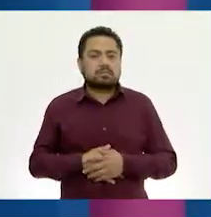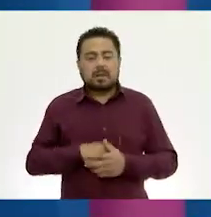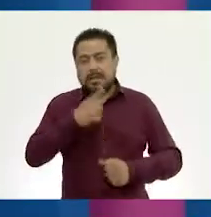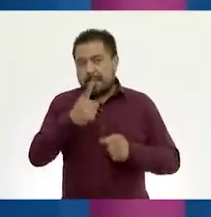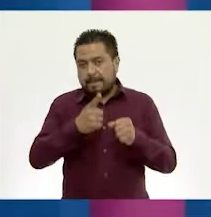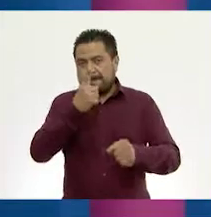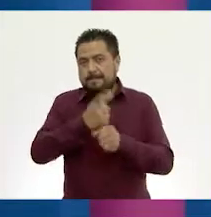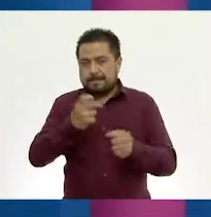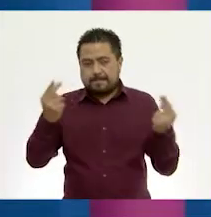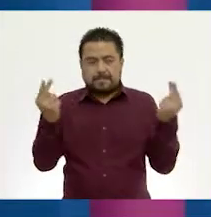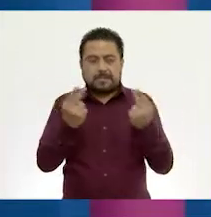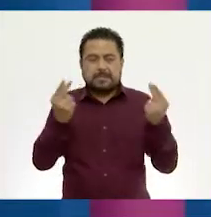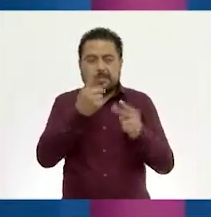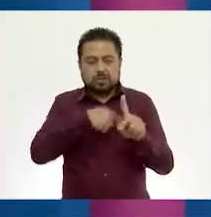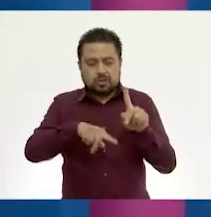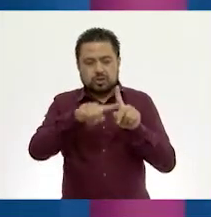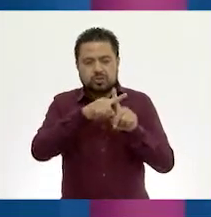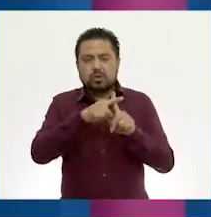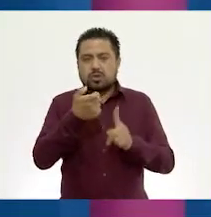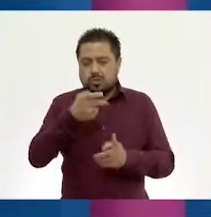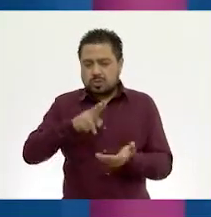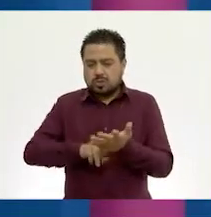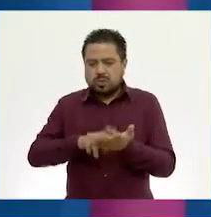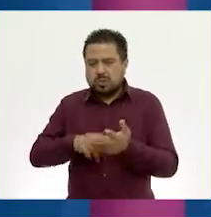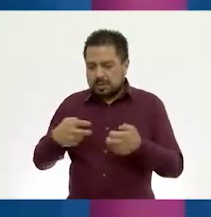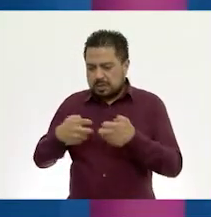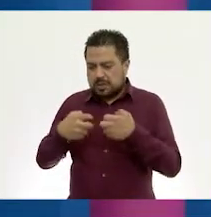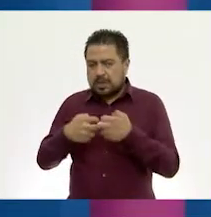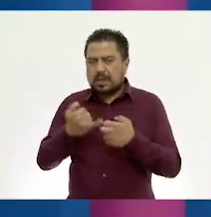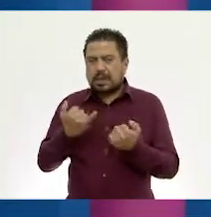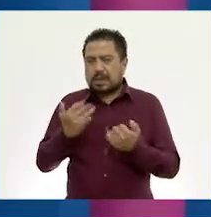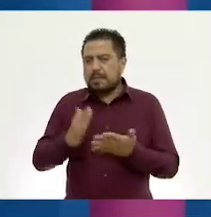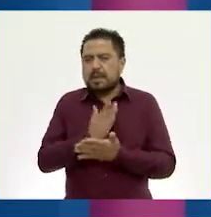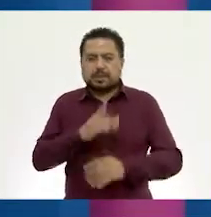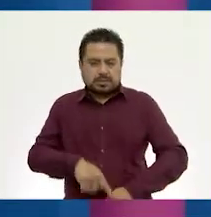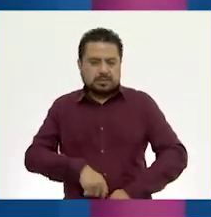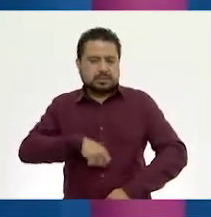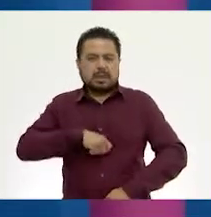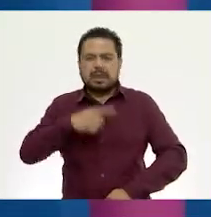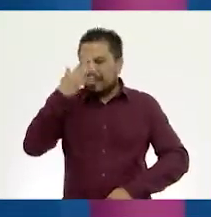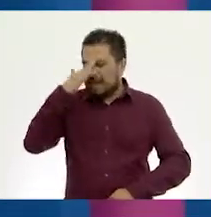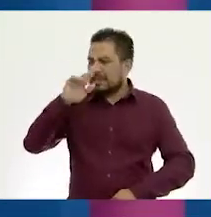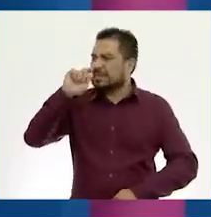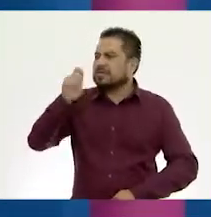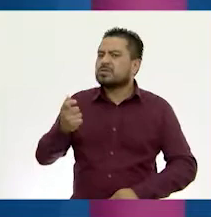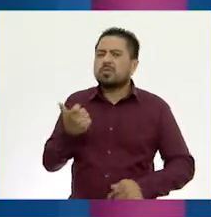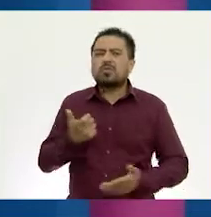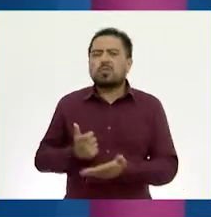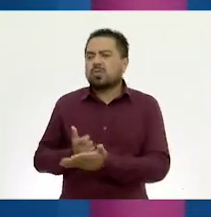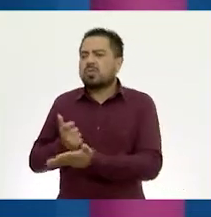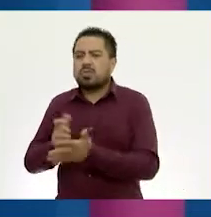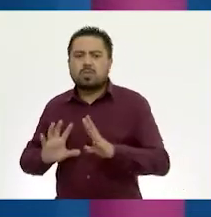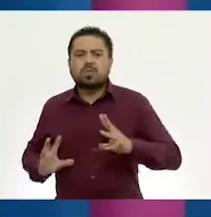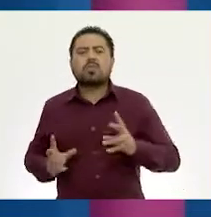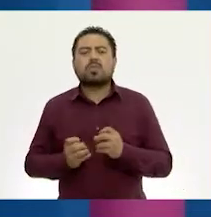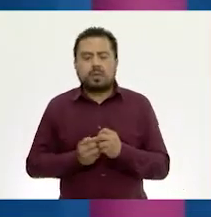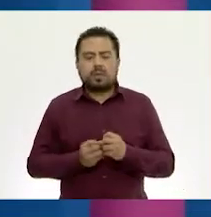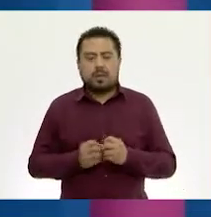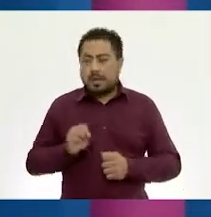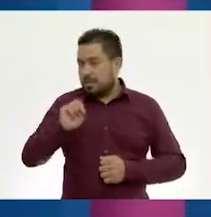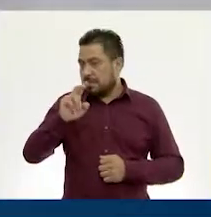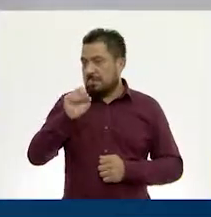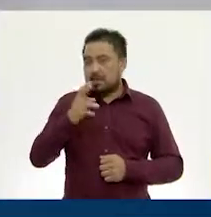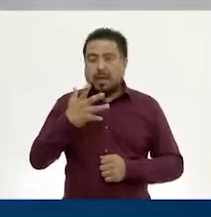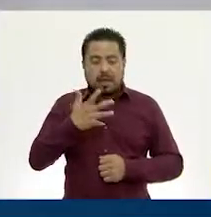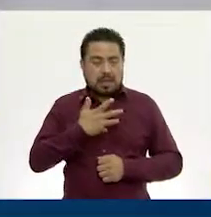Primero, necesitaríamos sumar el costo de los tenis y la chamarra para saber cuánto pagaría en total. Ok, ya